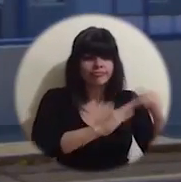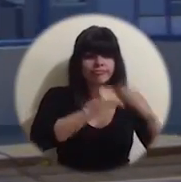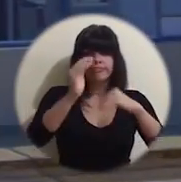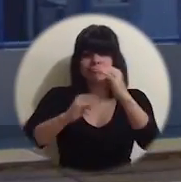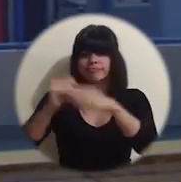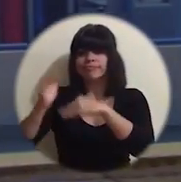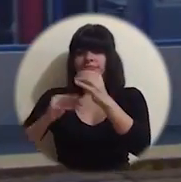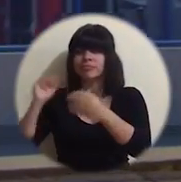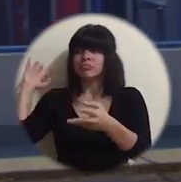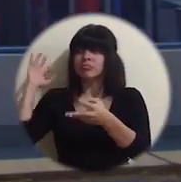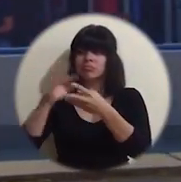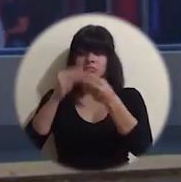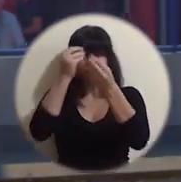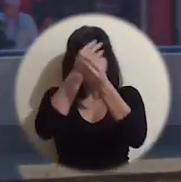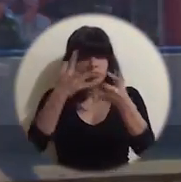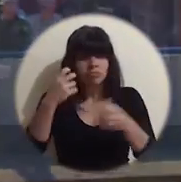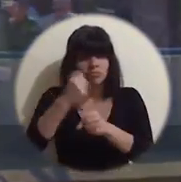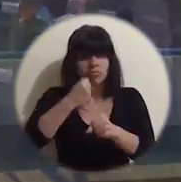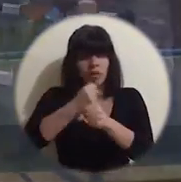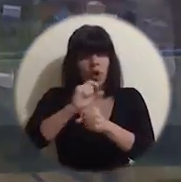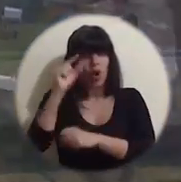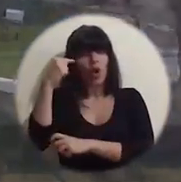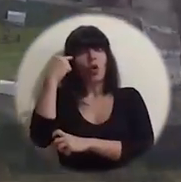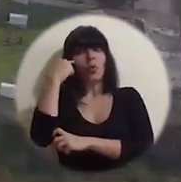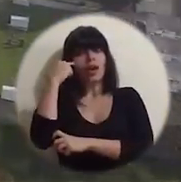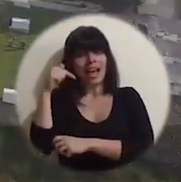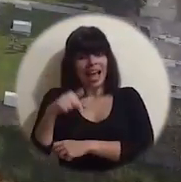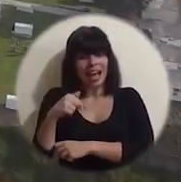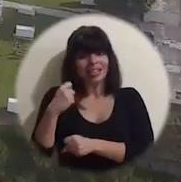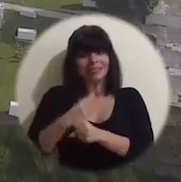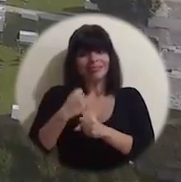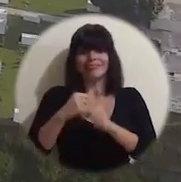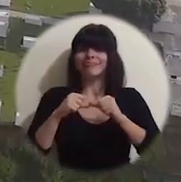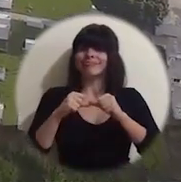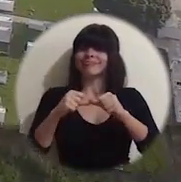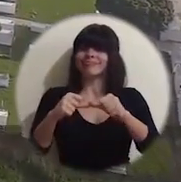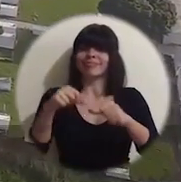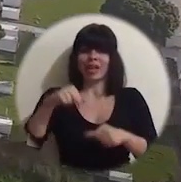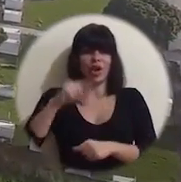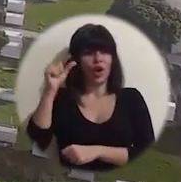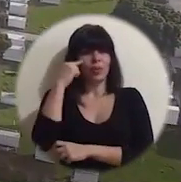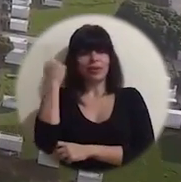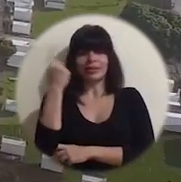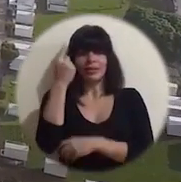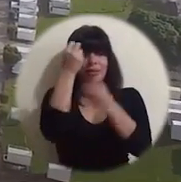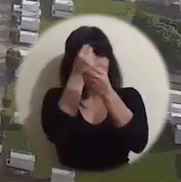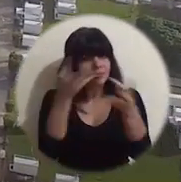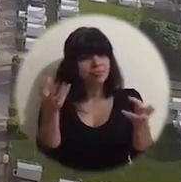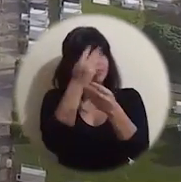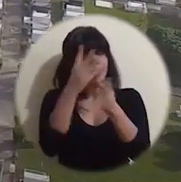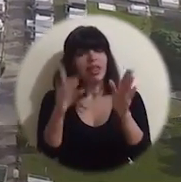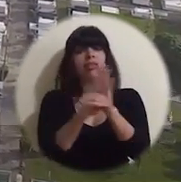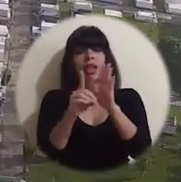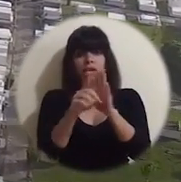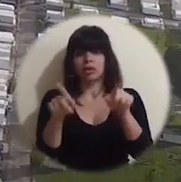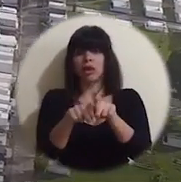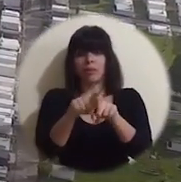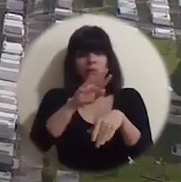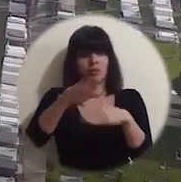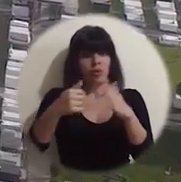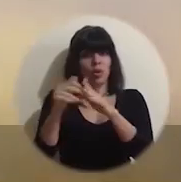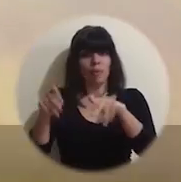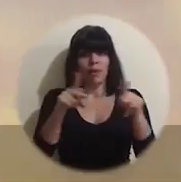La rendición de cuentas de las acciones de gobierno es un ejercicio permanente de esta administración y un derecho de la ciudadanía.